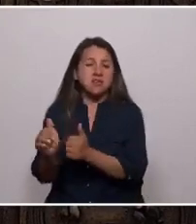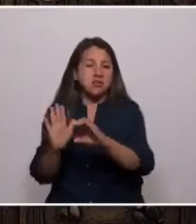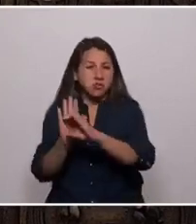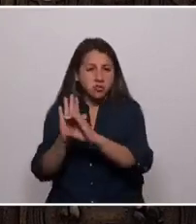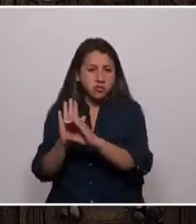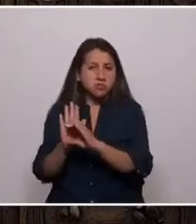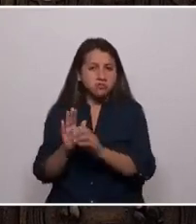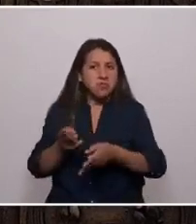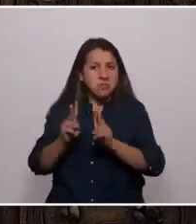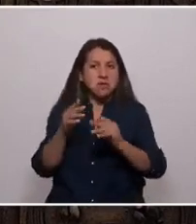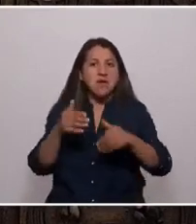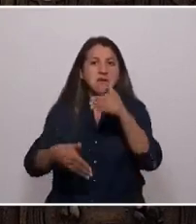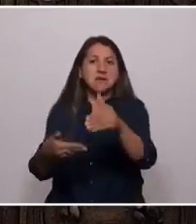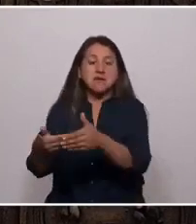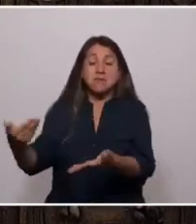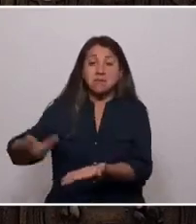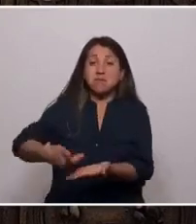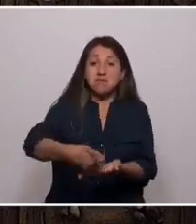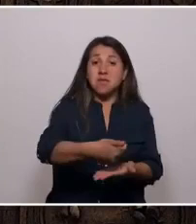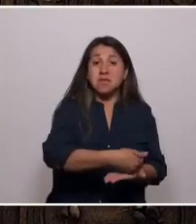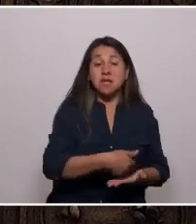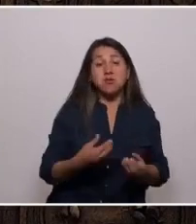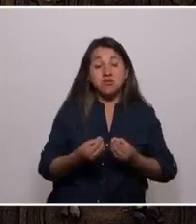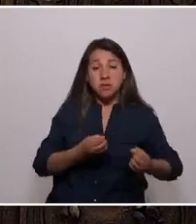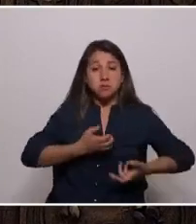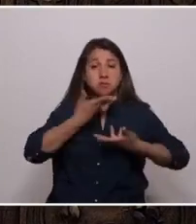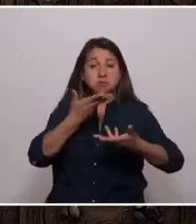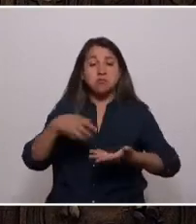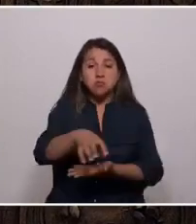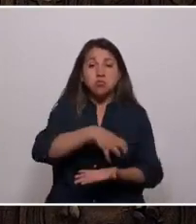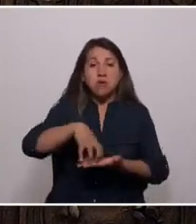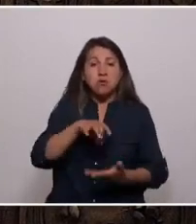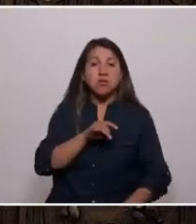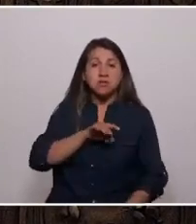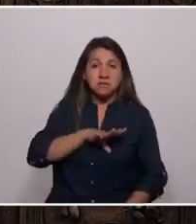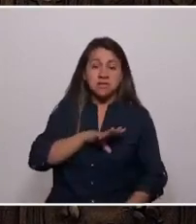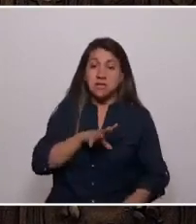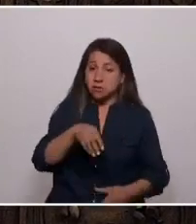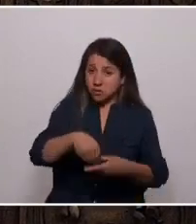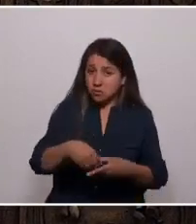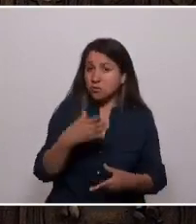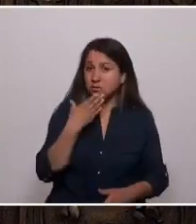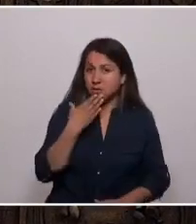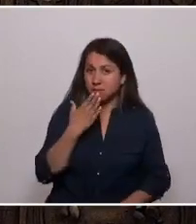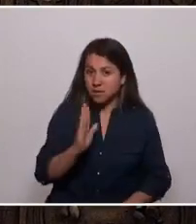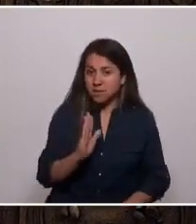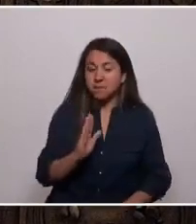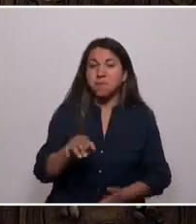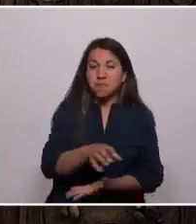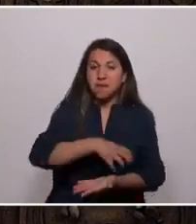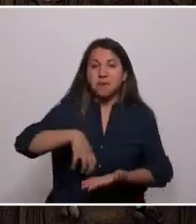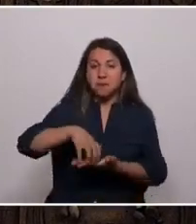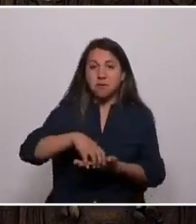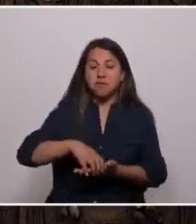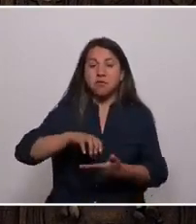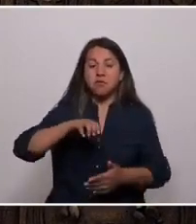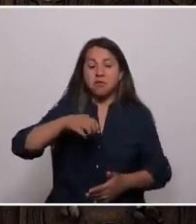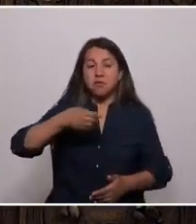permita avanzar en las demandas que claramente han expresado los pueblos de Chile, incluyendo desde luego el pueblo huilliche.